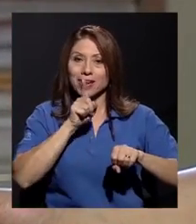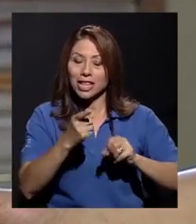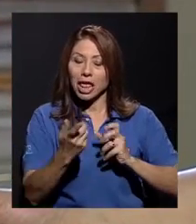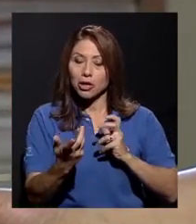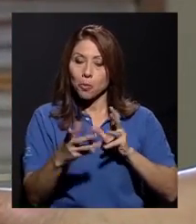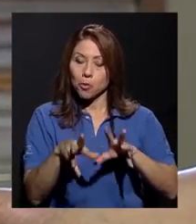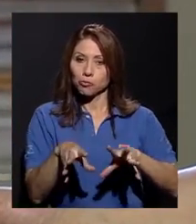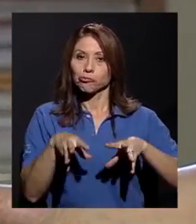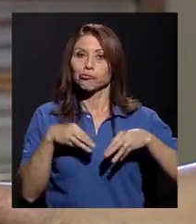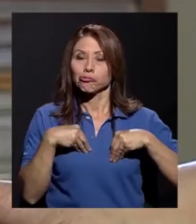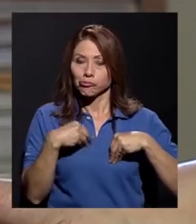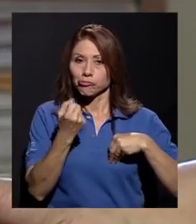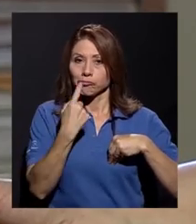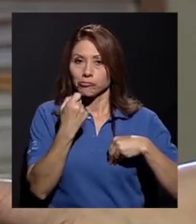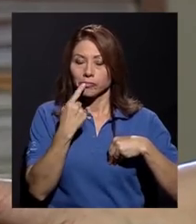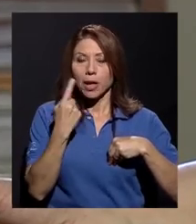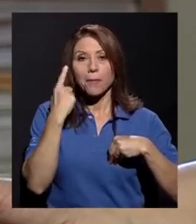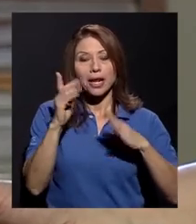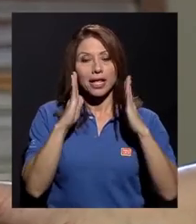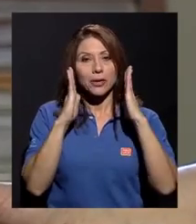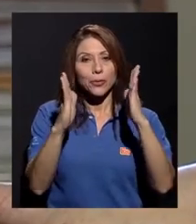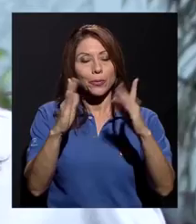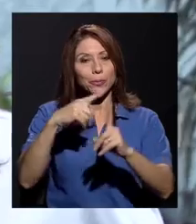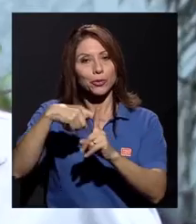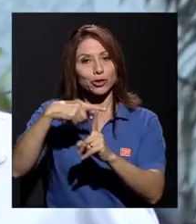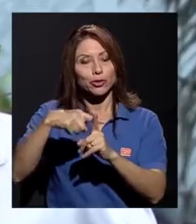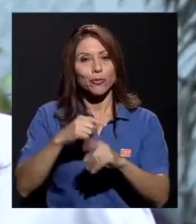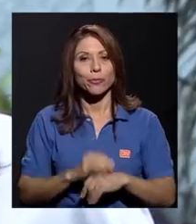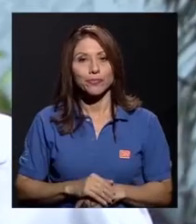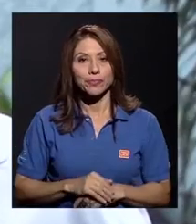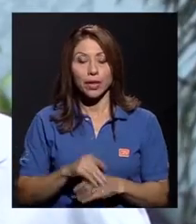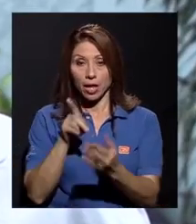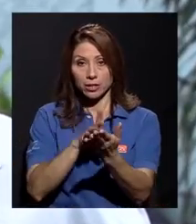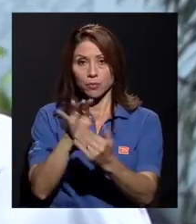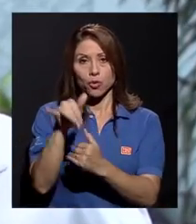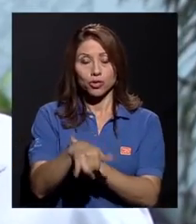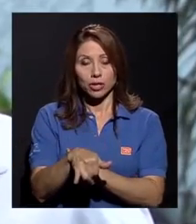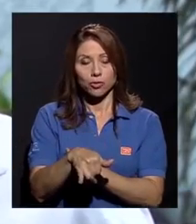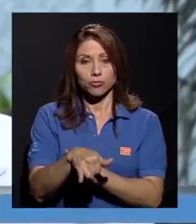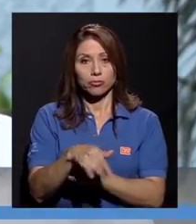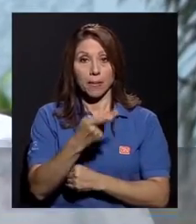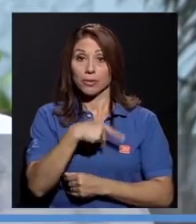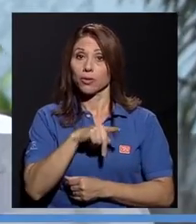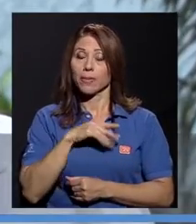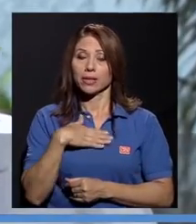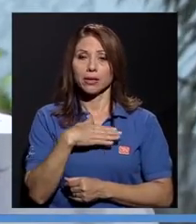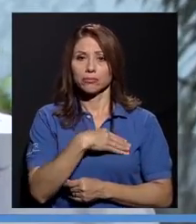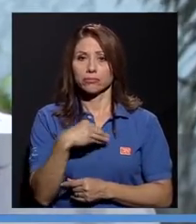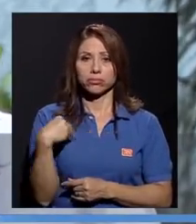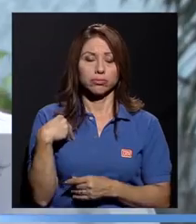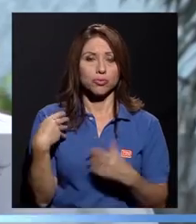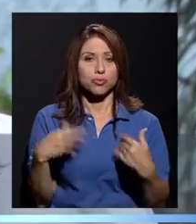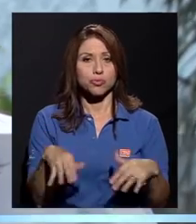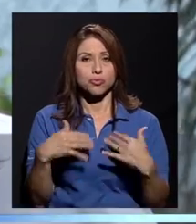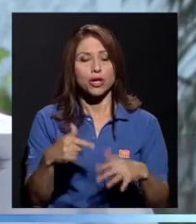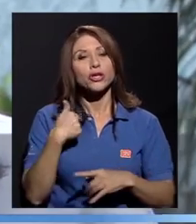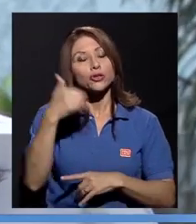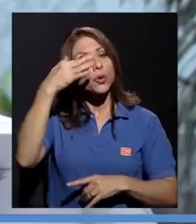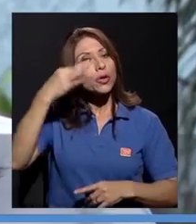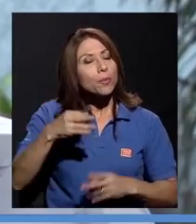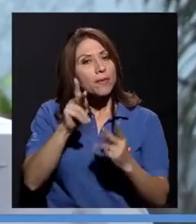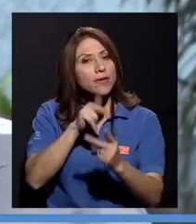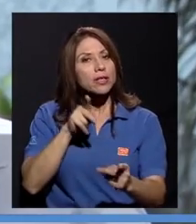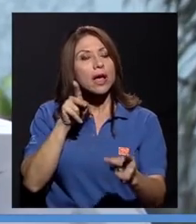tratamiento y que la intervención tenga un resultado positivo? Es un proyecto que a mí en lo personal me encanta porque creo que fusiona